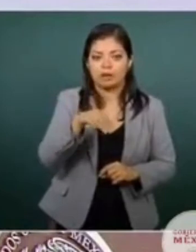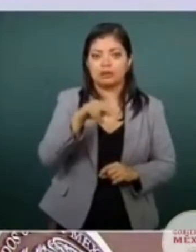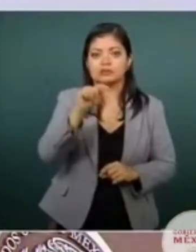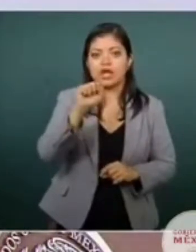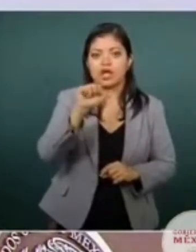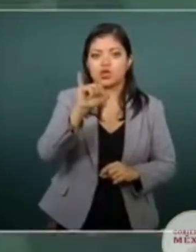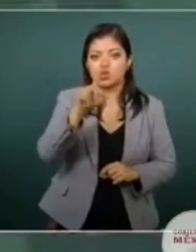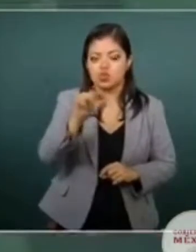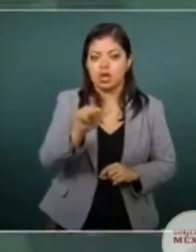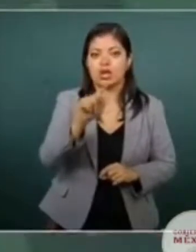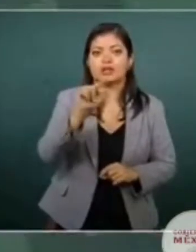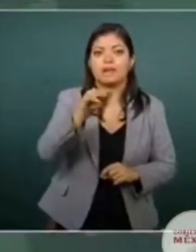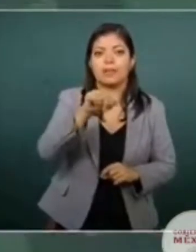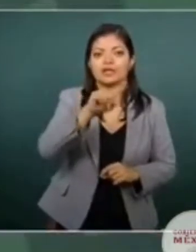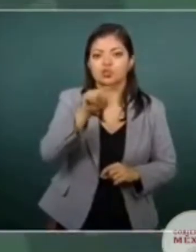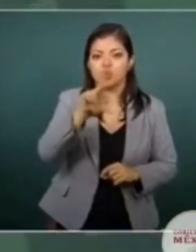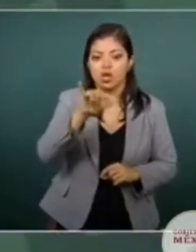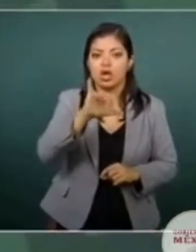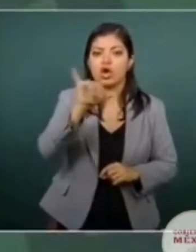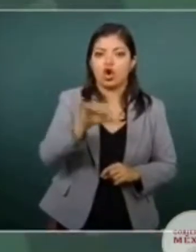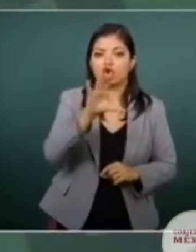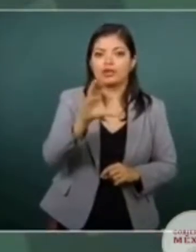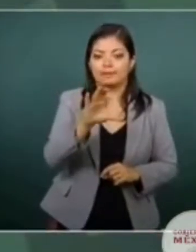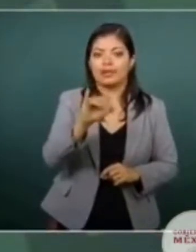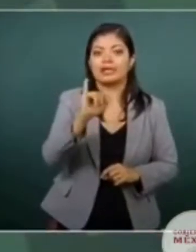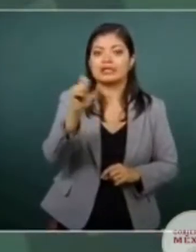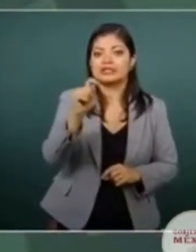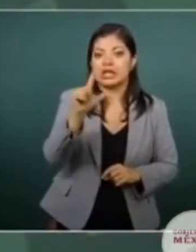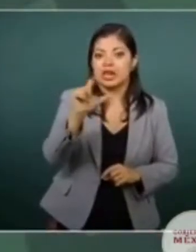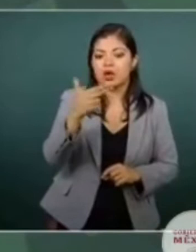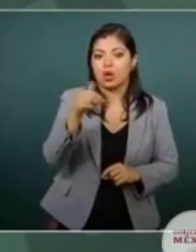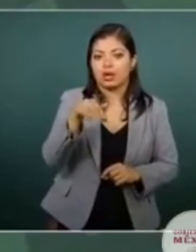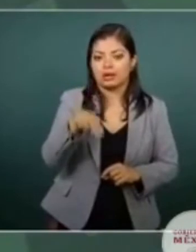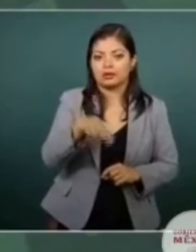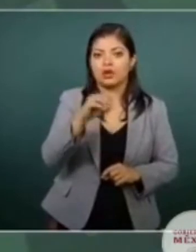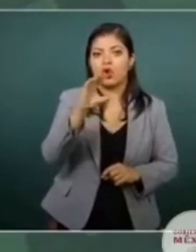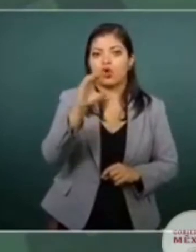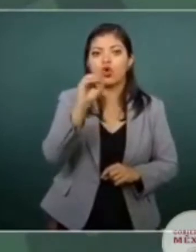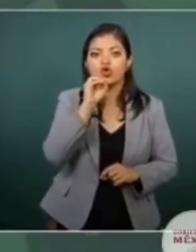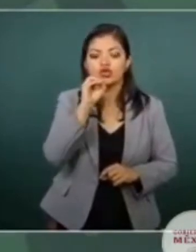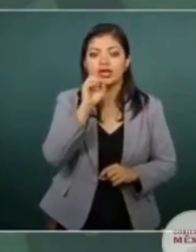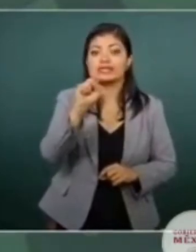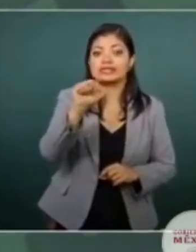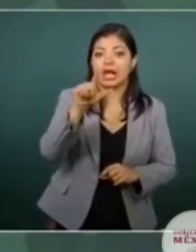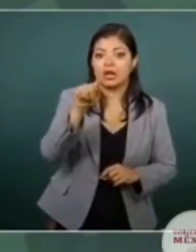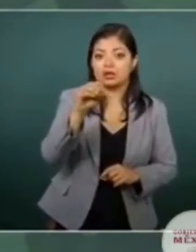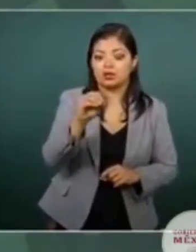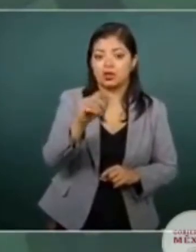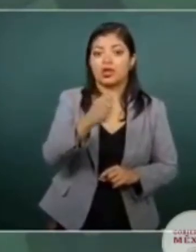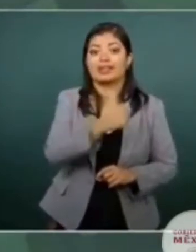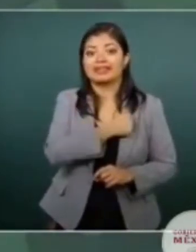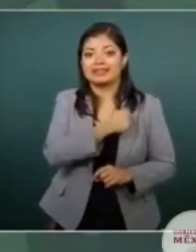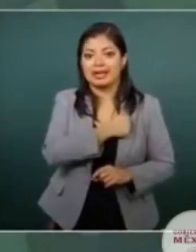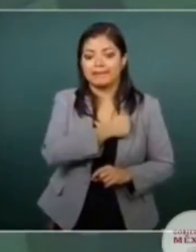Tamazula de Gordiano, Jocotepec, Iztahuacán de los Membrillos, Ocotlán, El Salto, Tepatitlán de Morelos,